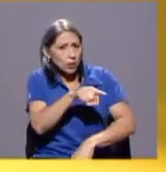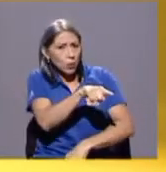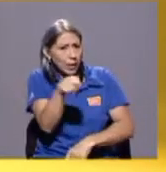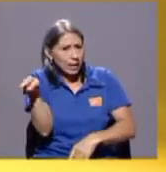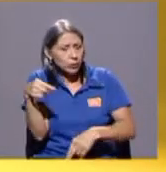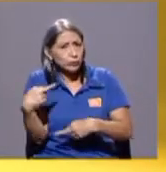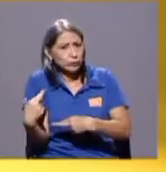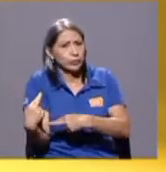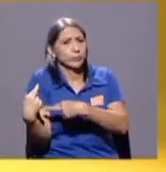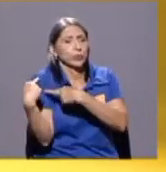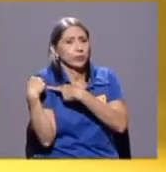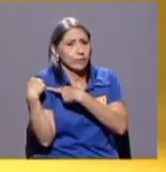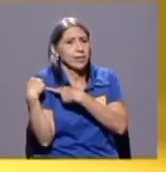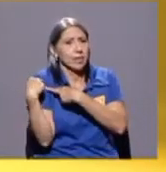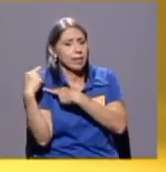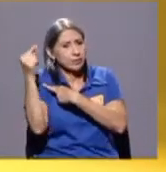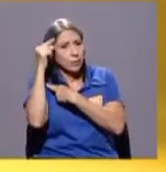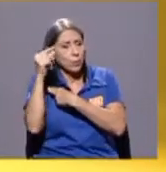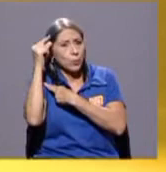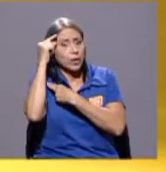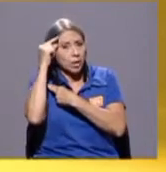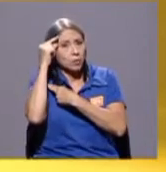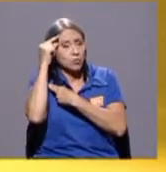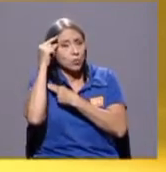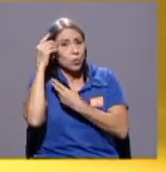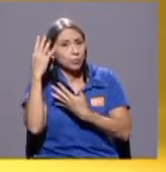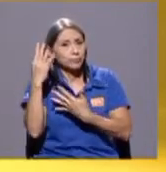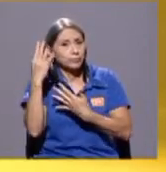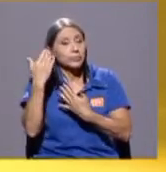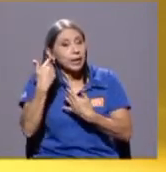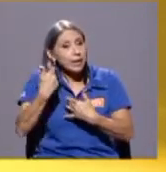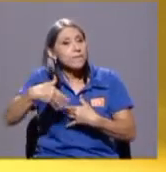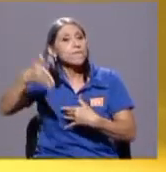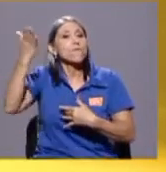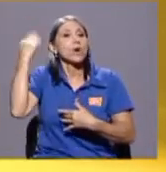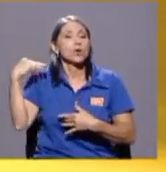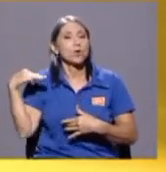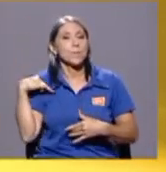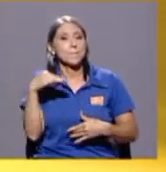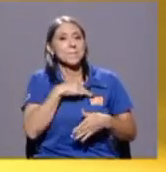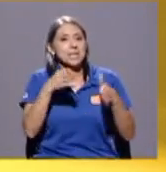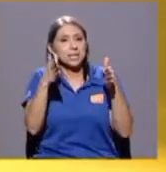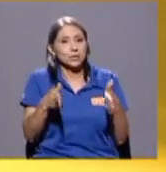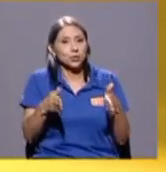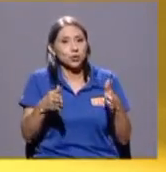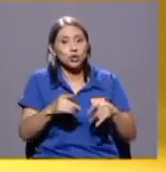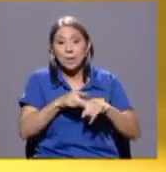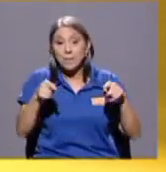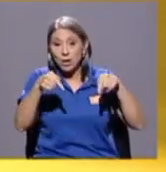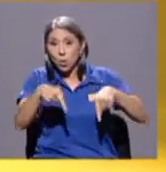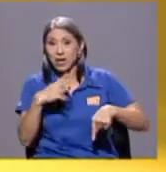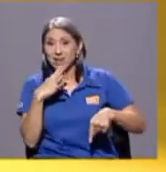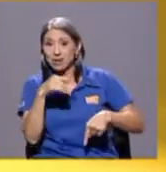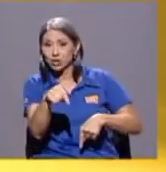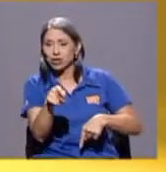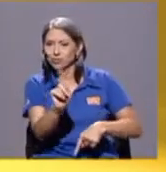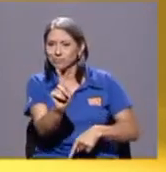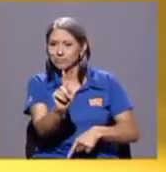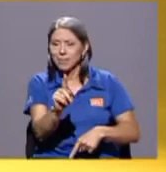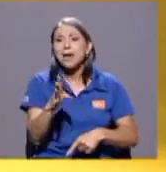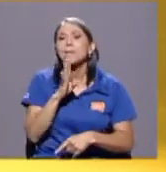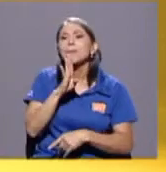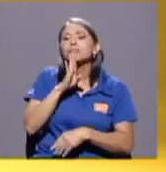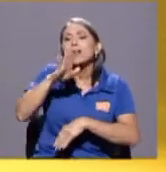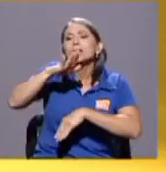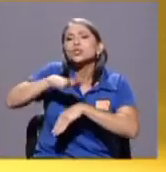tan de gobierno que fueron ministros, pero no hablaremos de eso, sino hablaremos de alguien que fue